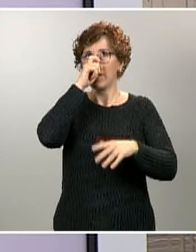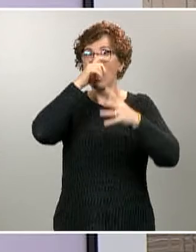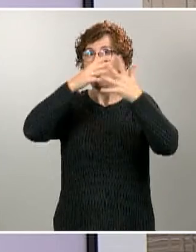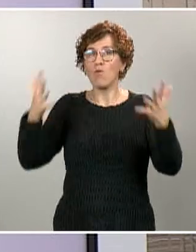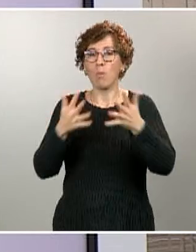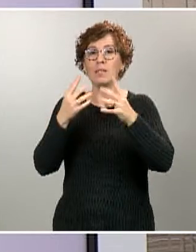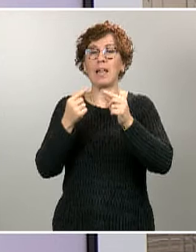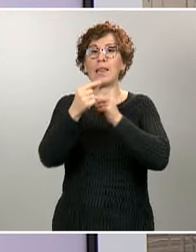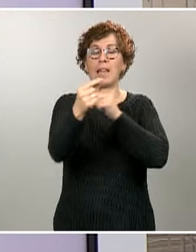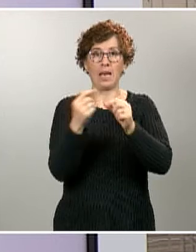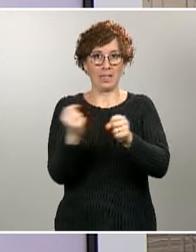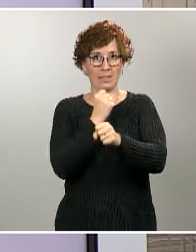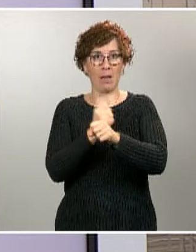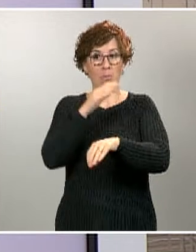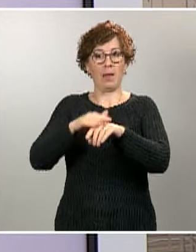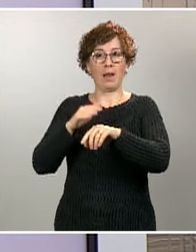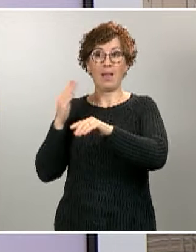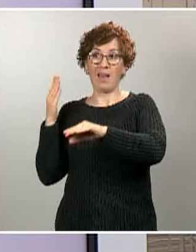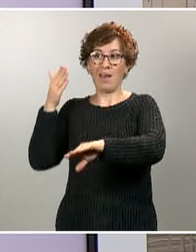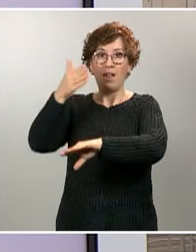al puesto de trabajo de forma presencial.